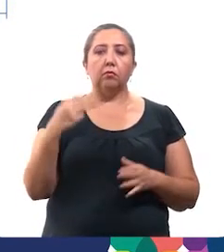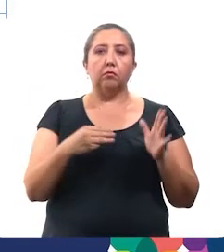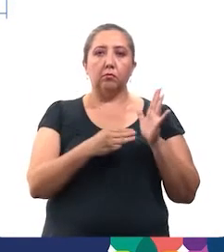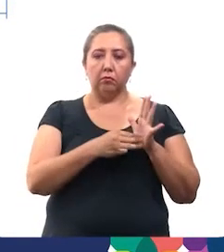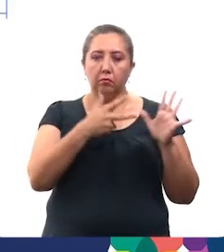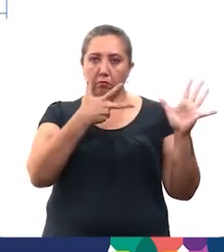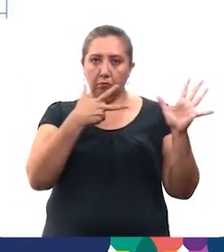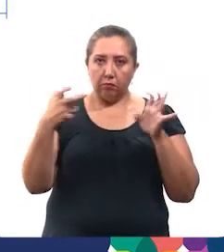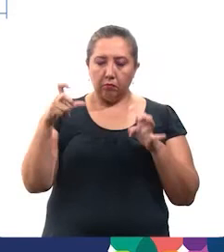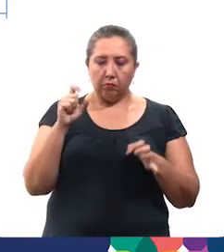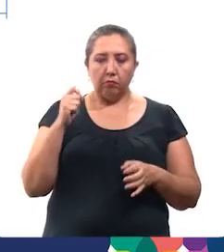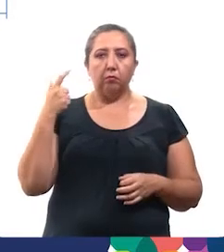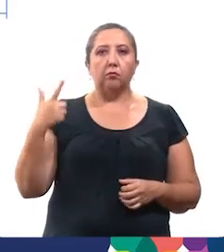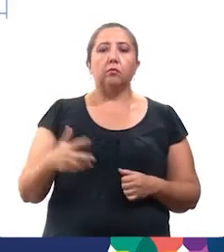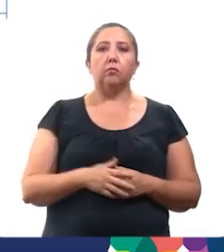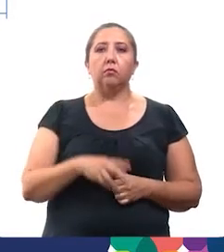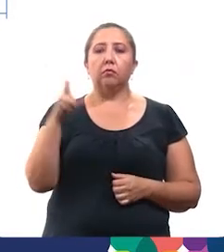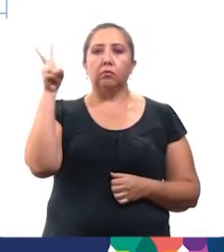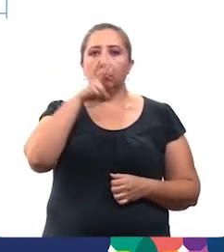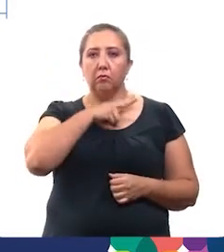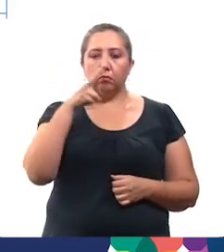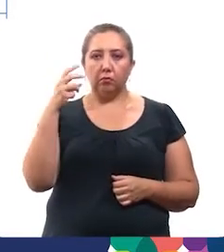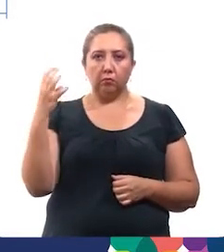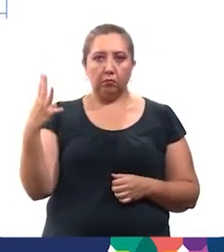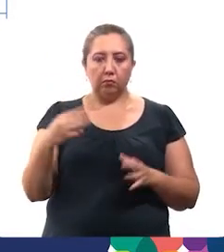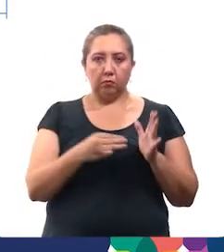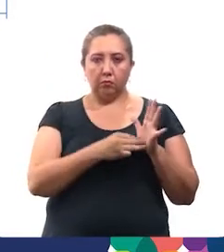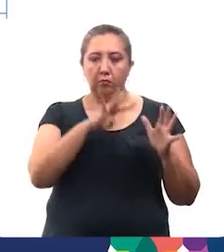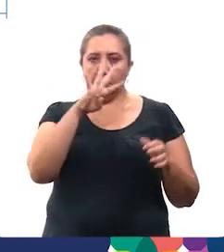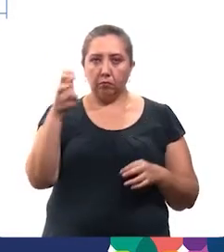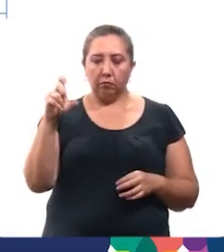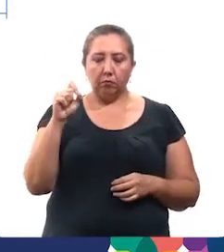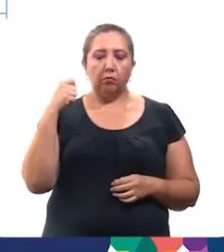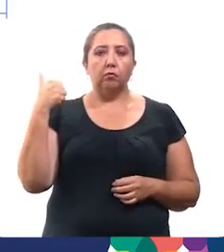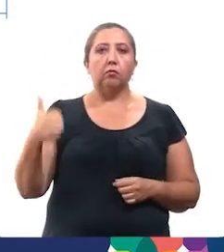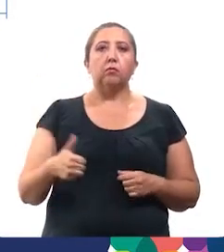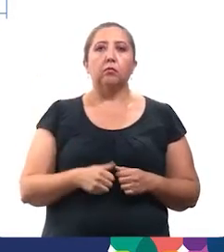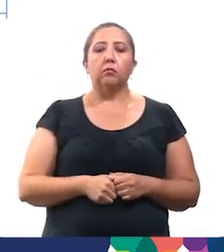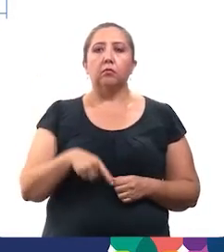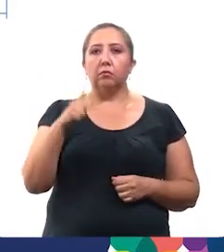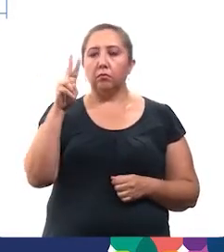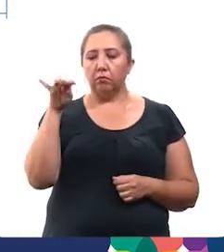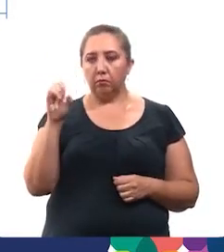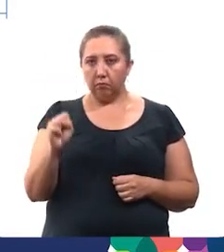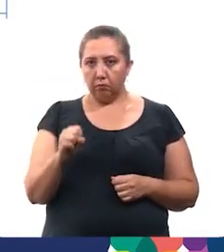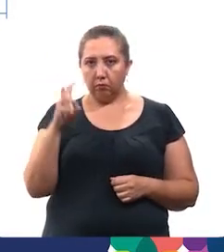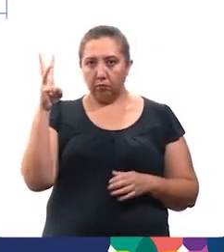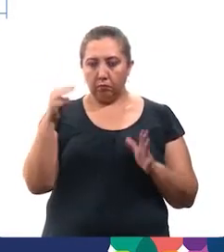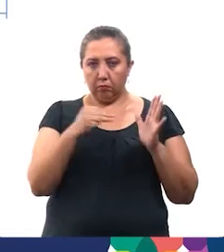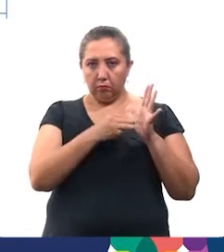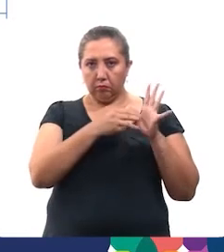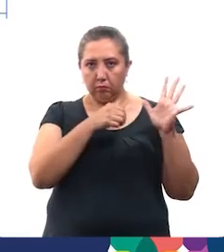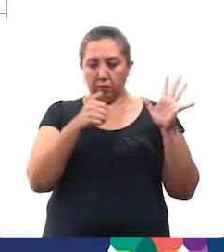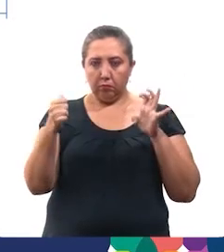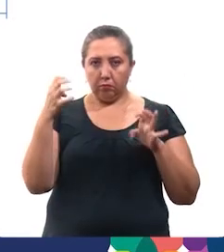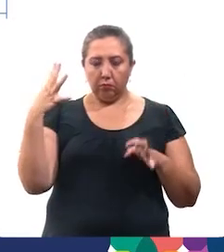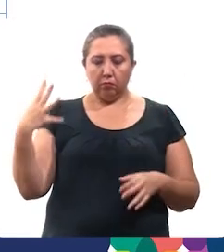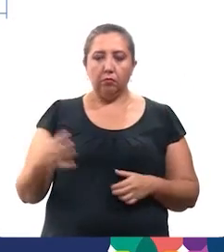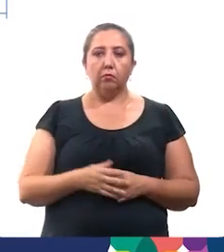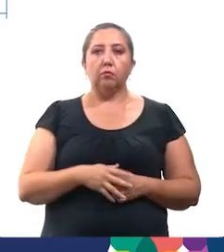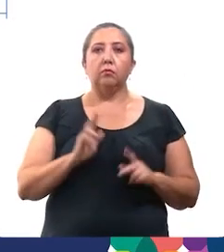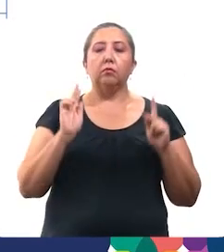oishkutskap 369, temozón 355, chemash 334, tinun 298,